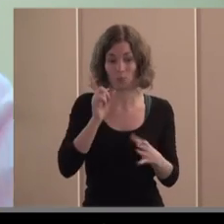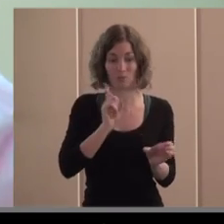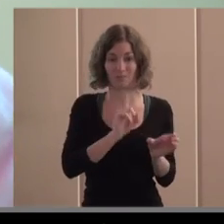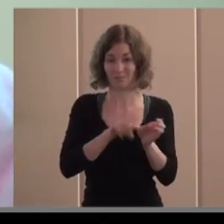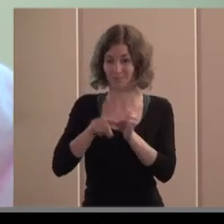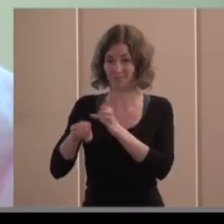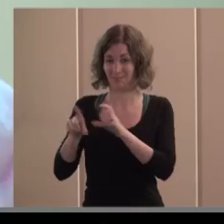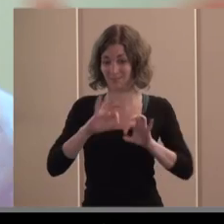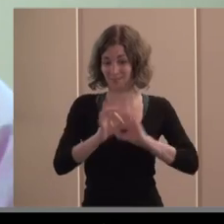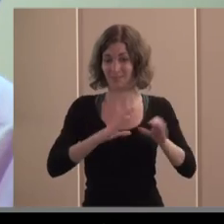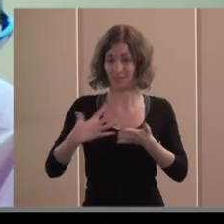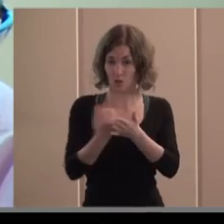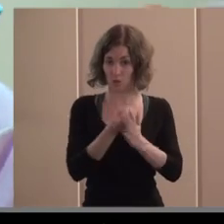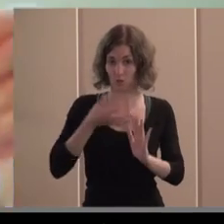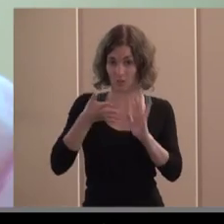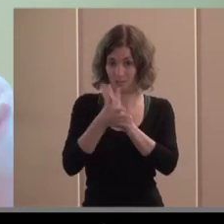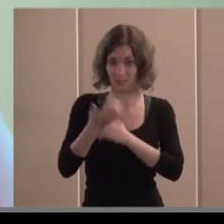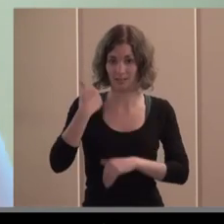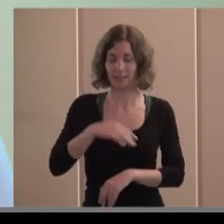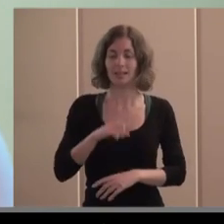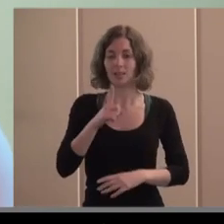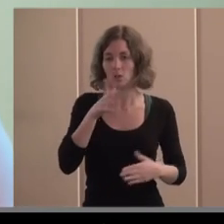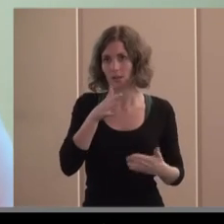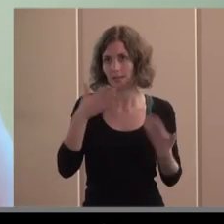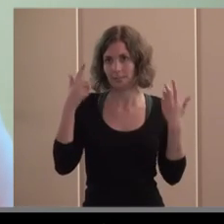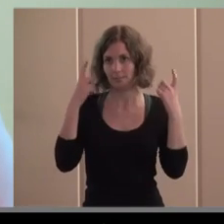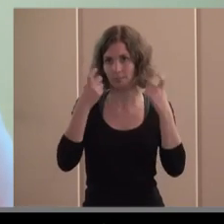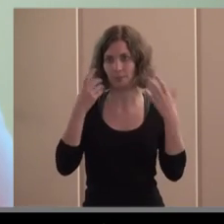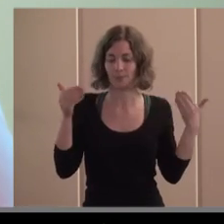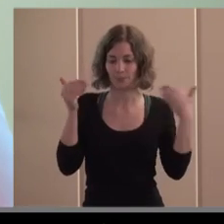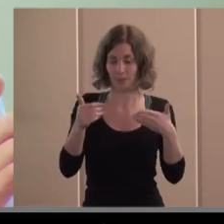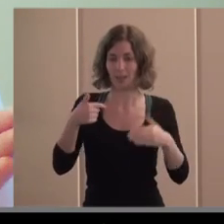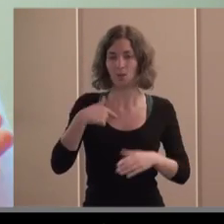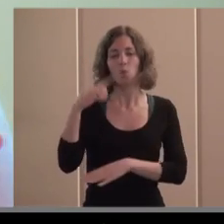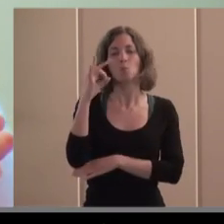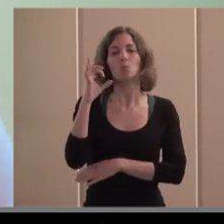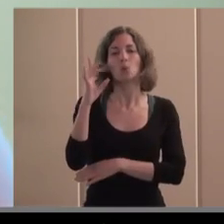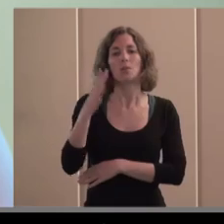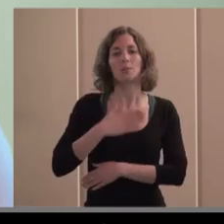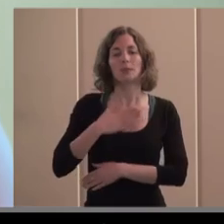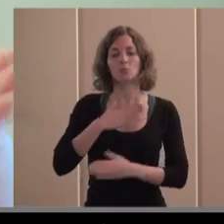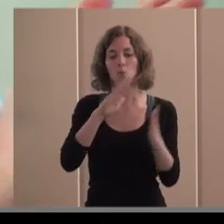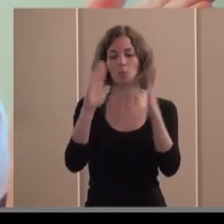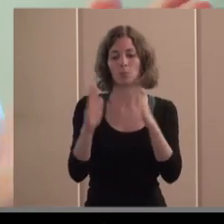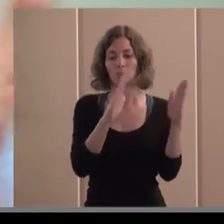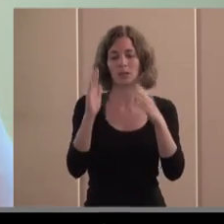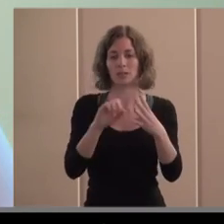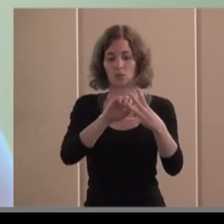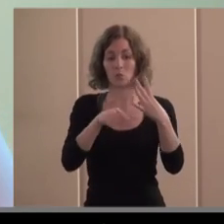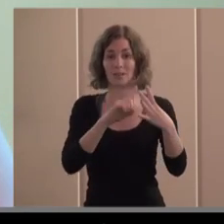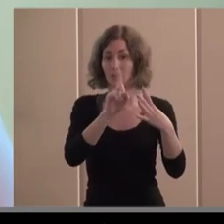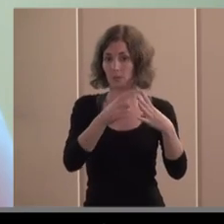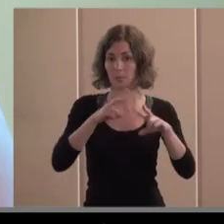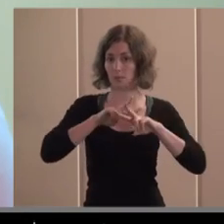pues y voy al grano de alguna manera divido la ponencia en tres partes cuatro partes que ya hemos visto la primera de